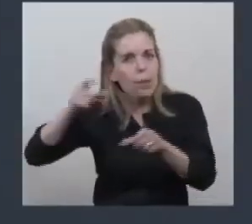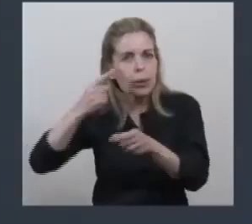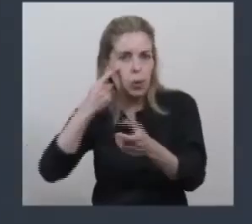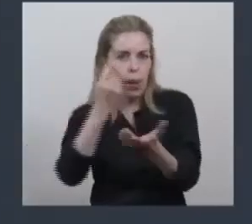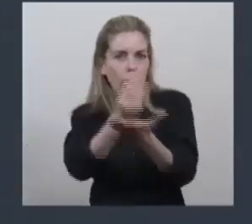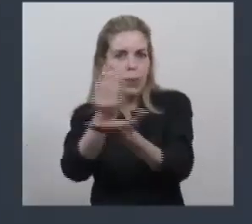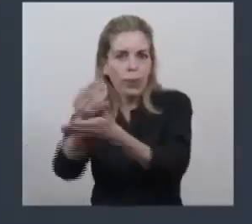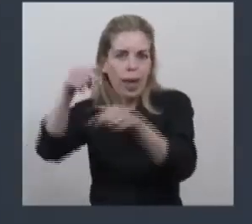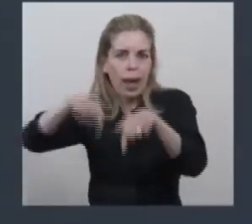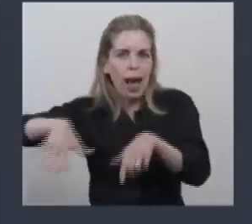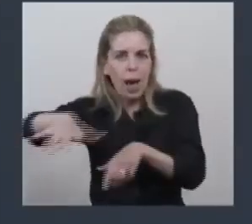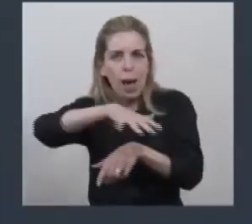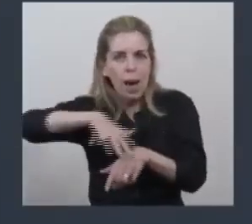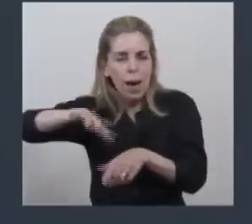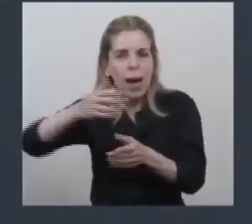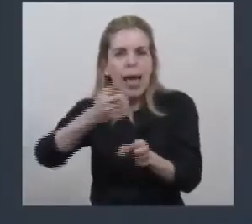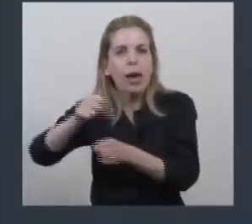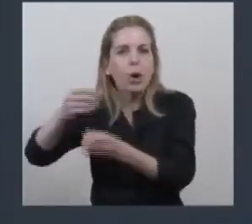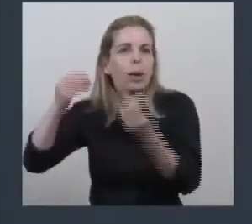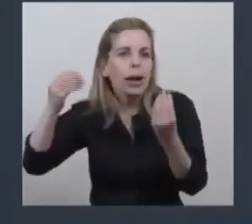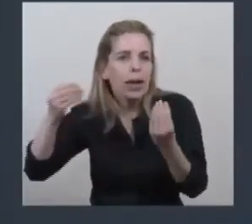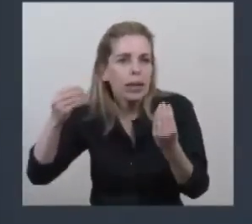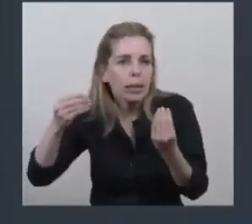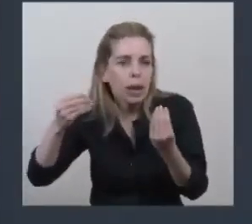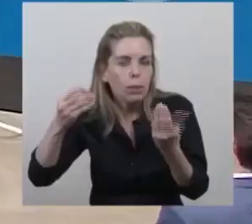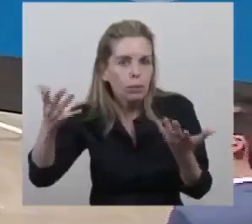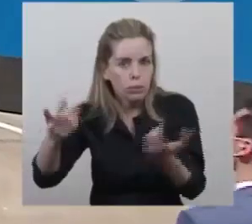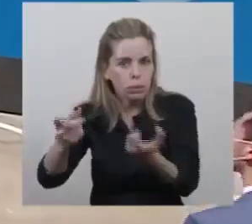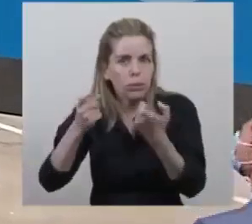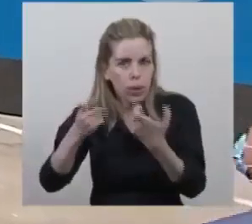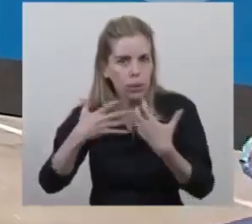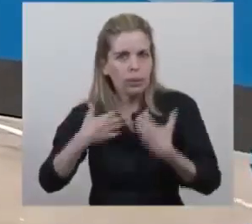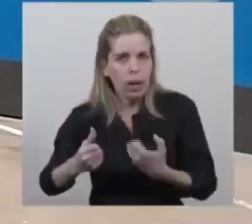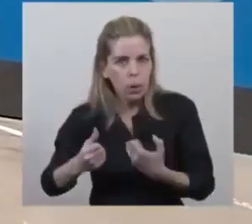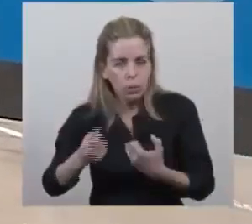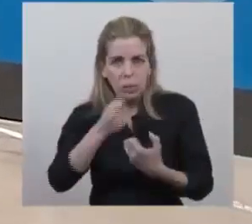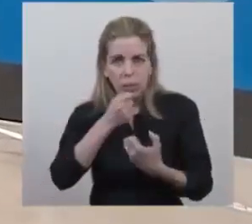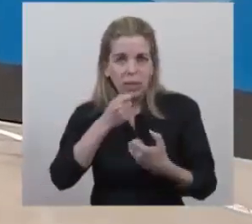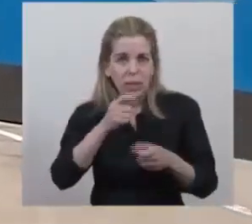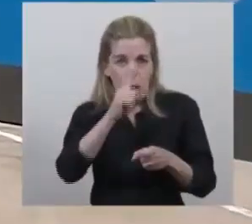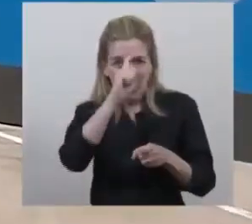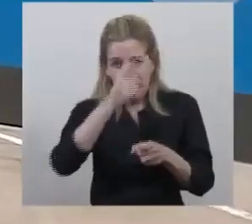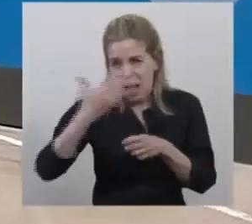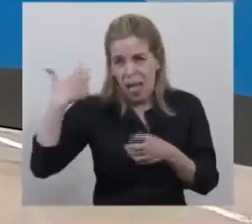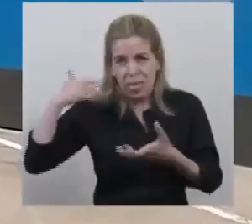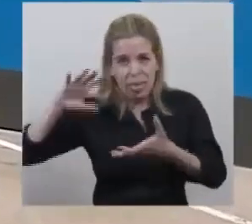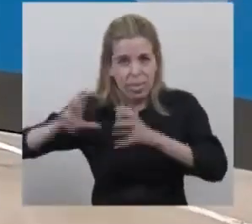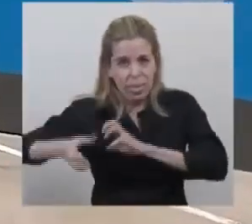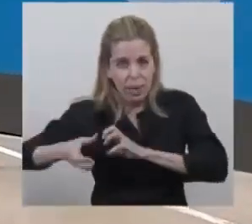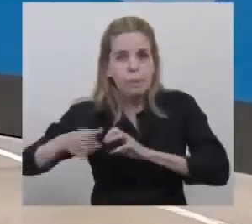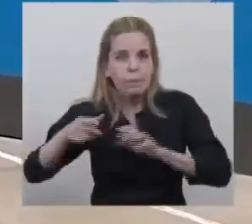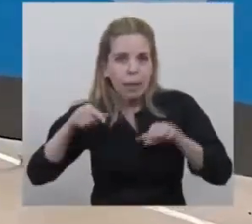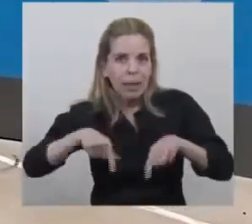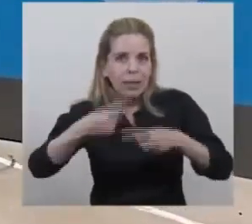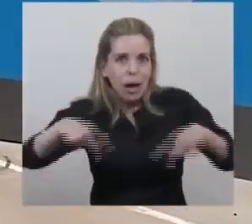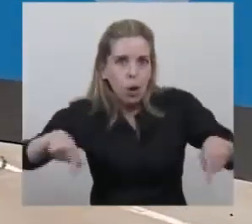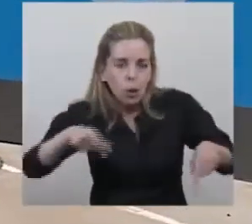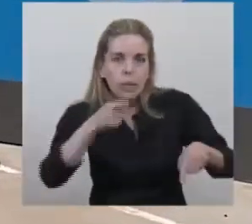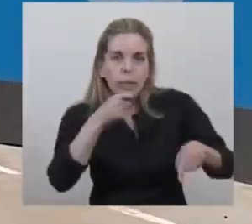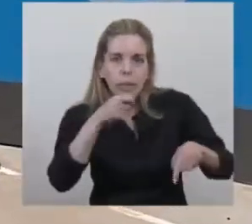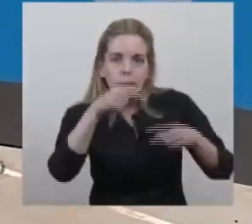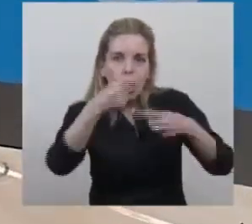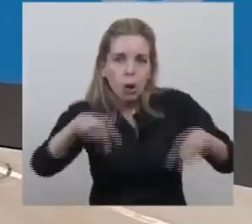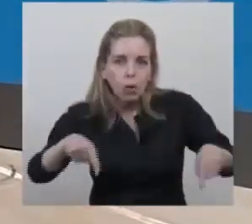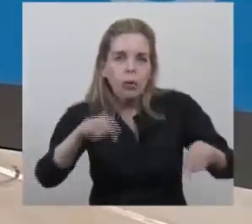y vecinas de la Provincia de Buenos Aires, sin la atención que necesitan. ¿Cómo hacemos? Y fijate que es el tipo de cosa que